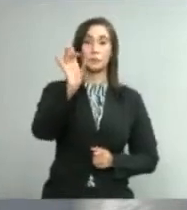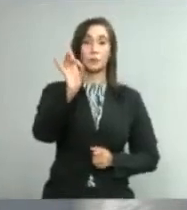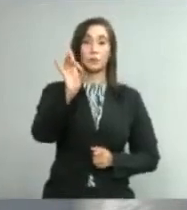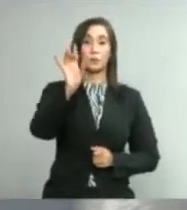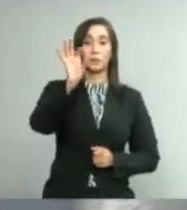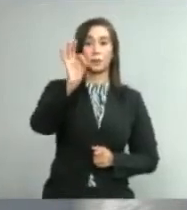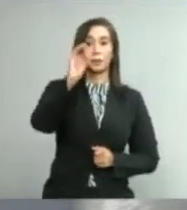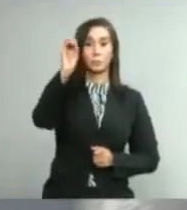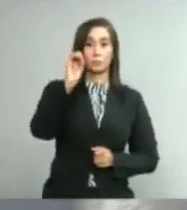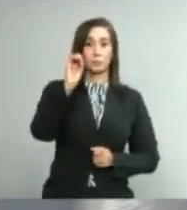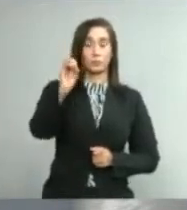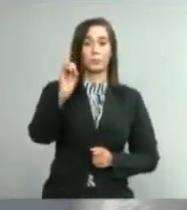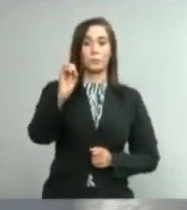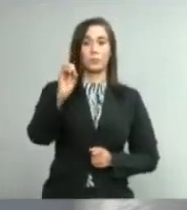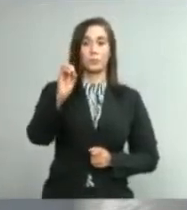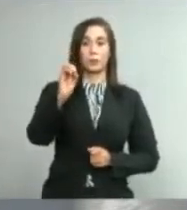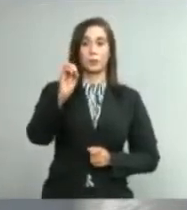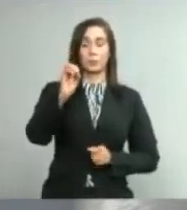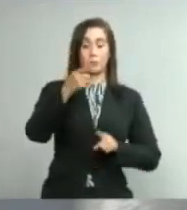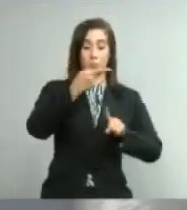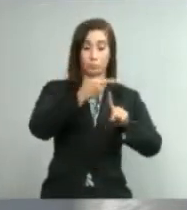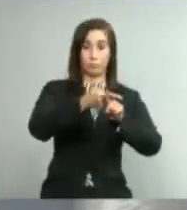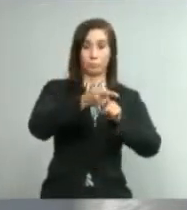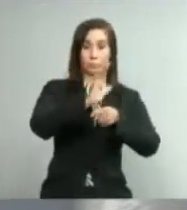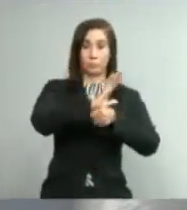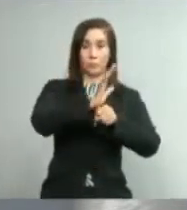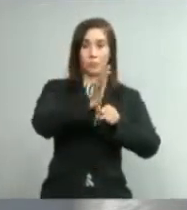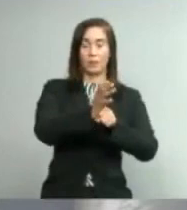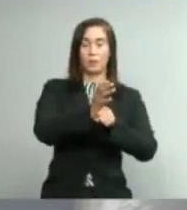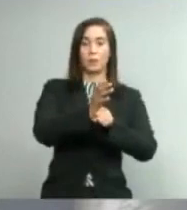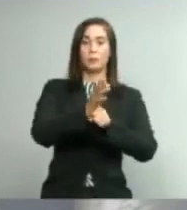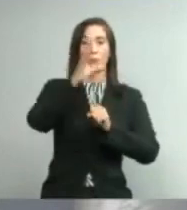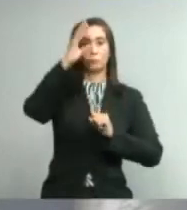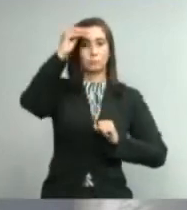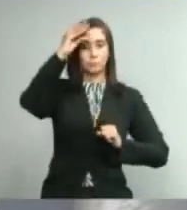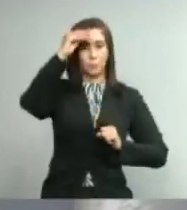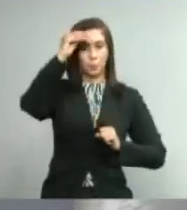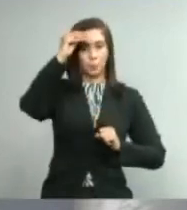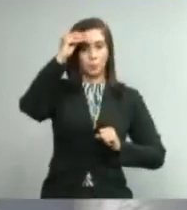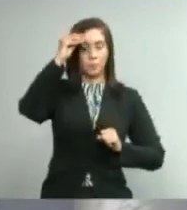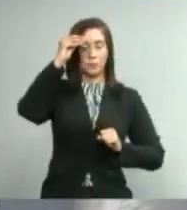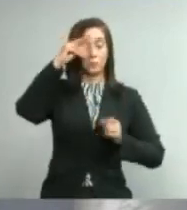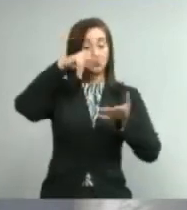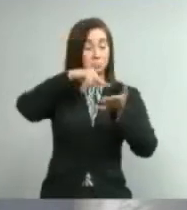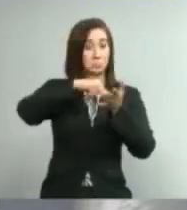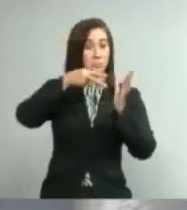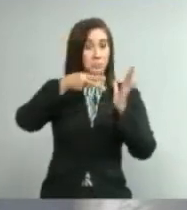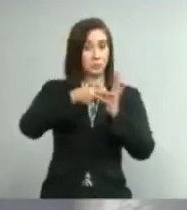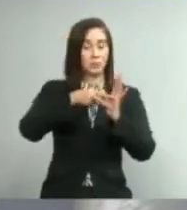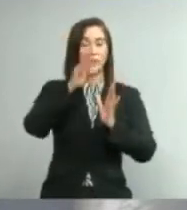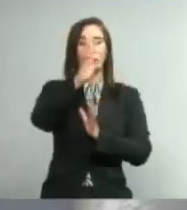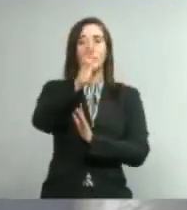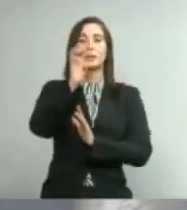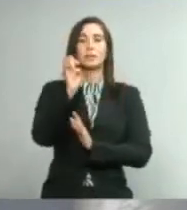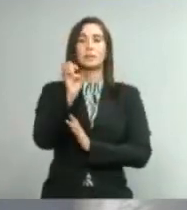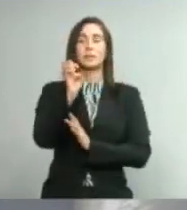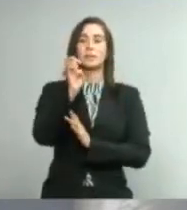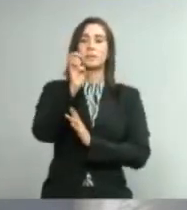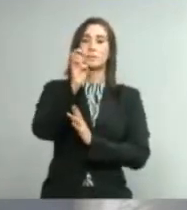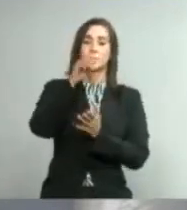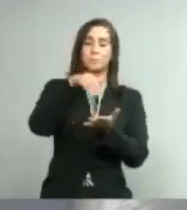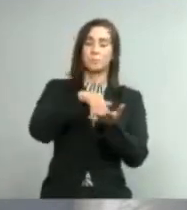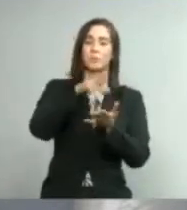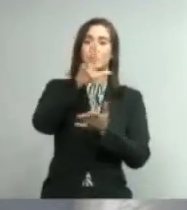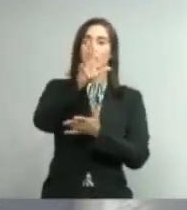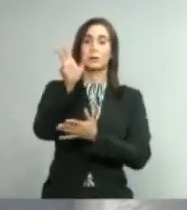% de los casos confirmados son hombres, es decir, 6.033